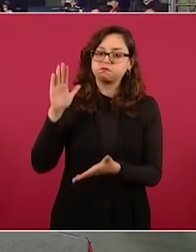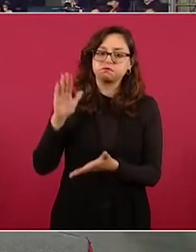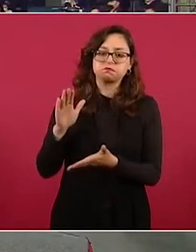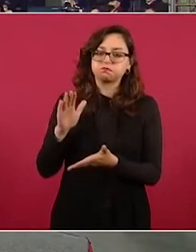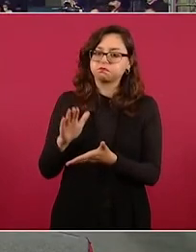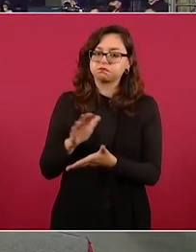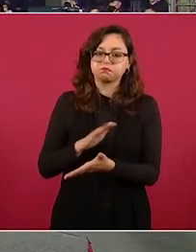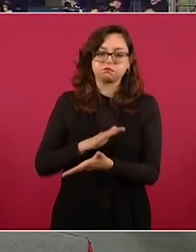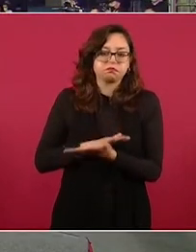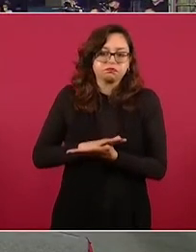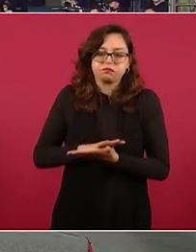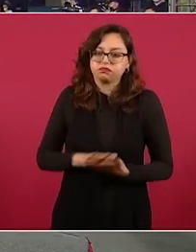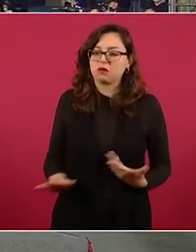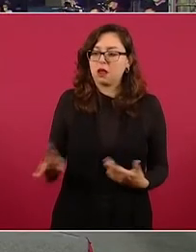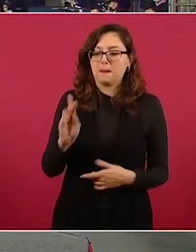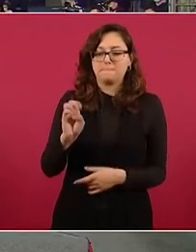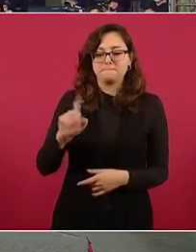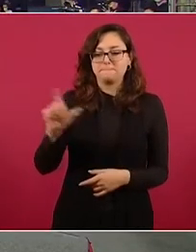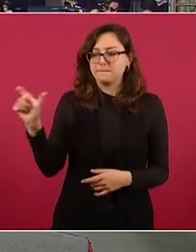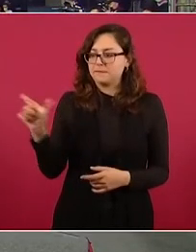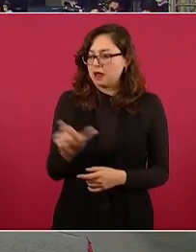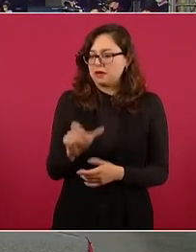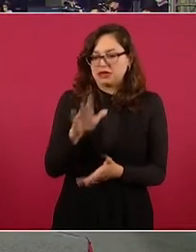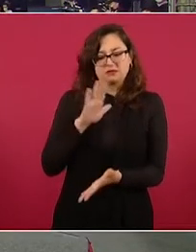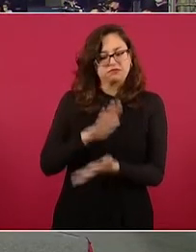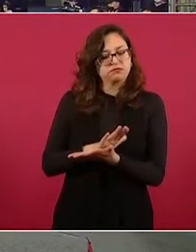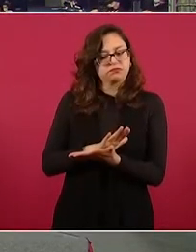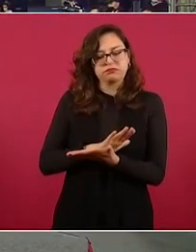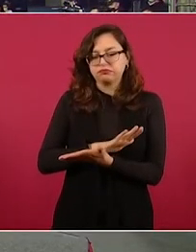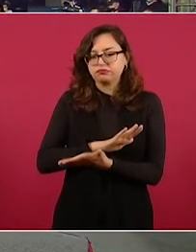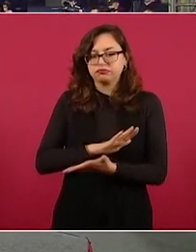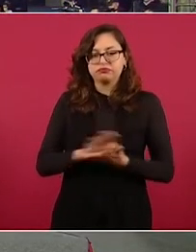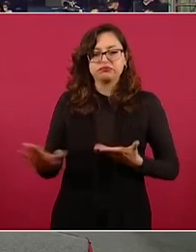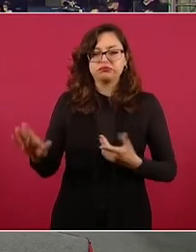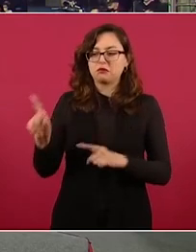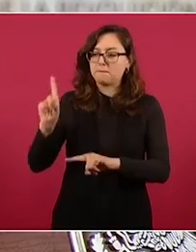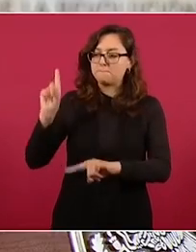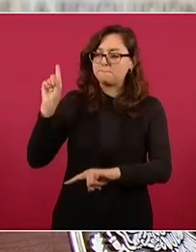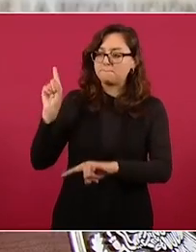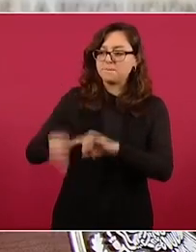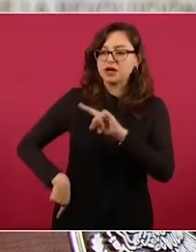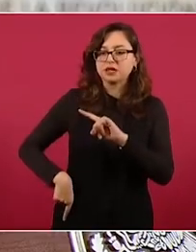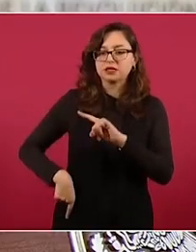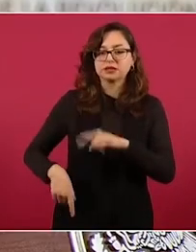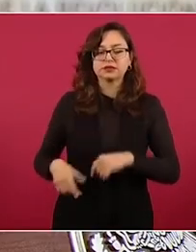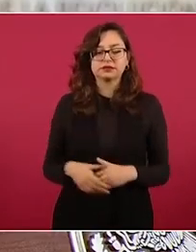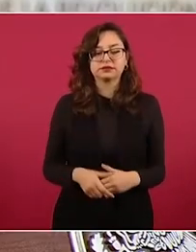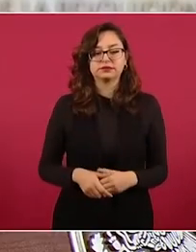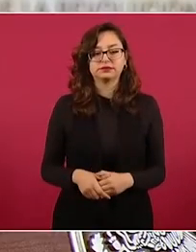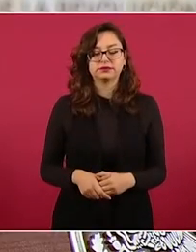estaríamos en un millón 200,